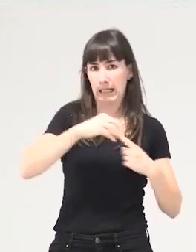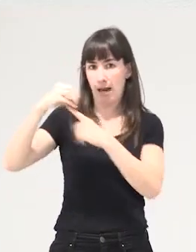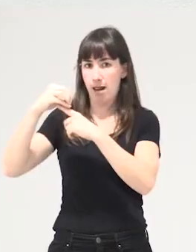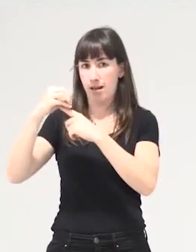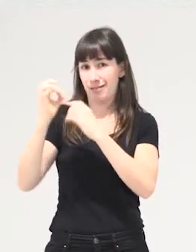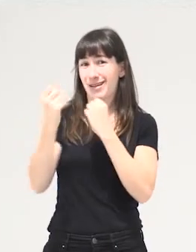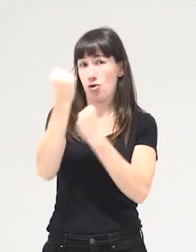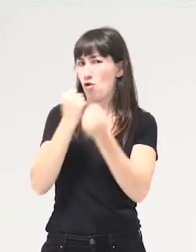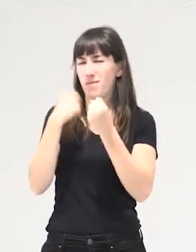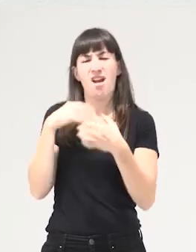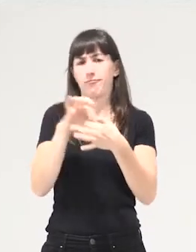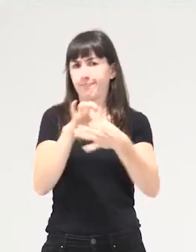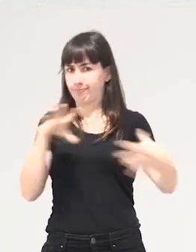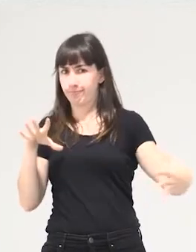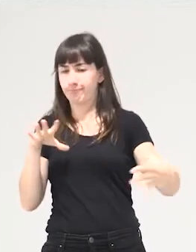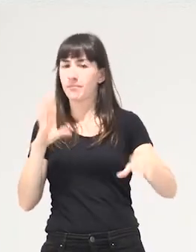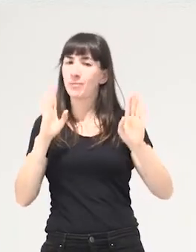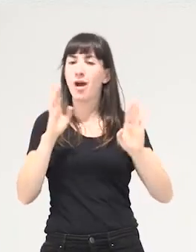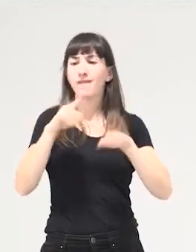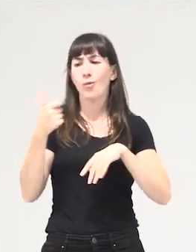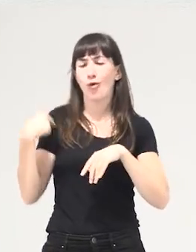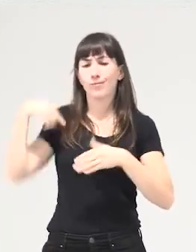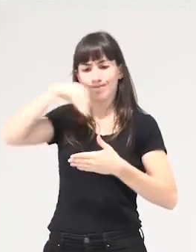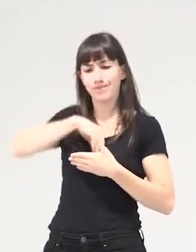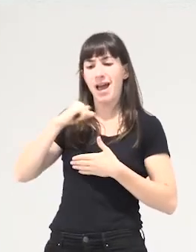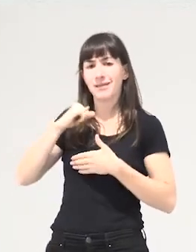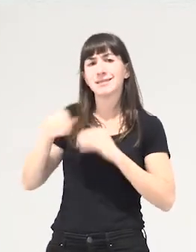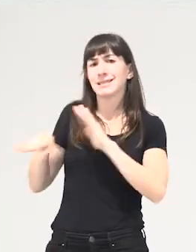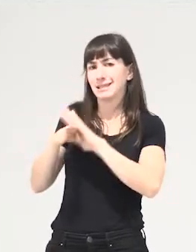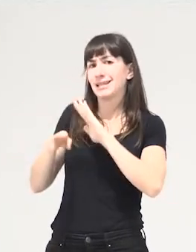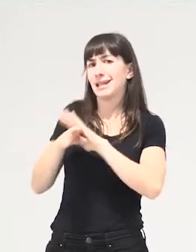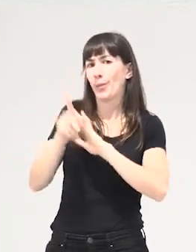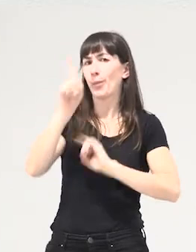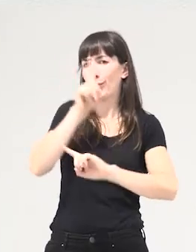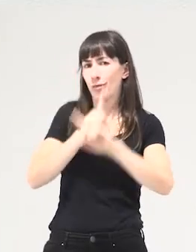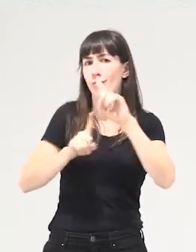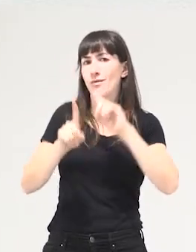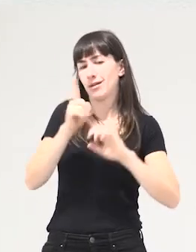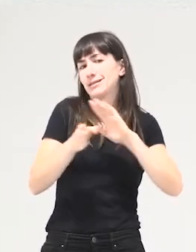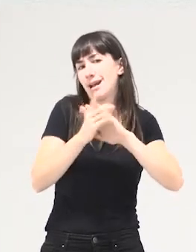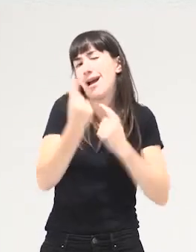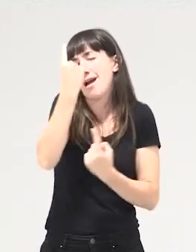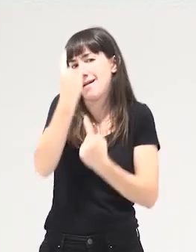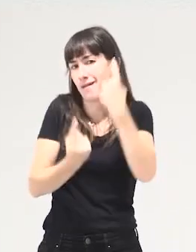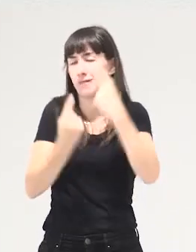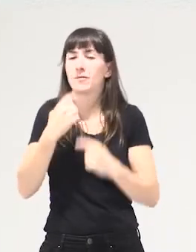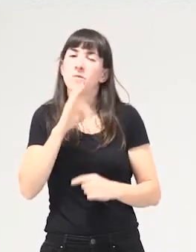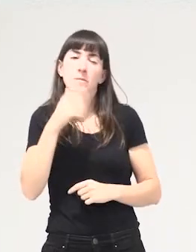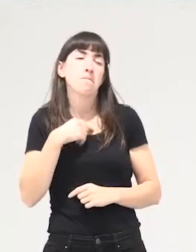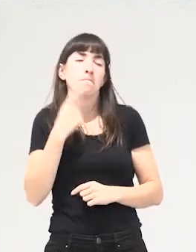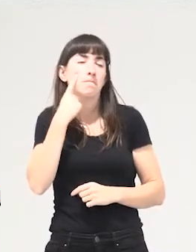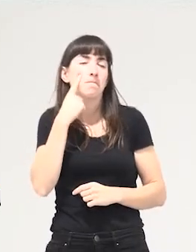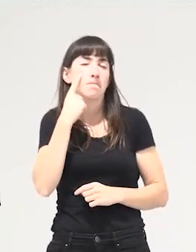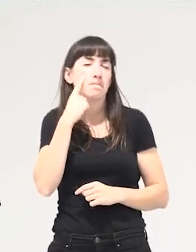arrastramos muchas veces otros sesgos y otros problemas y la mayor yo creo yo que el discurso o los discursos